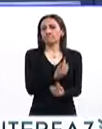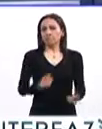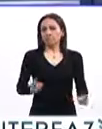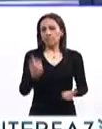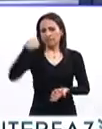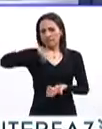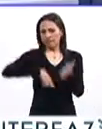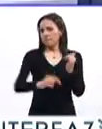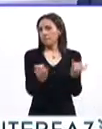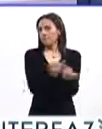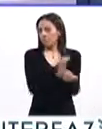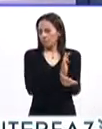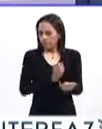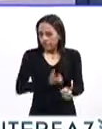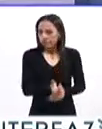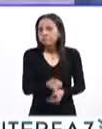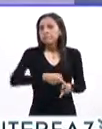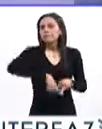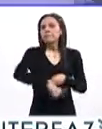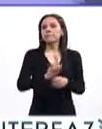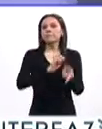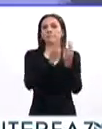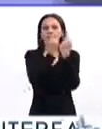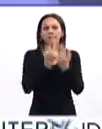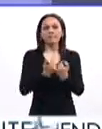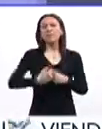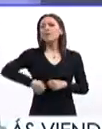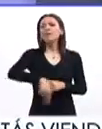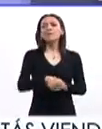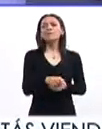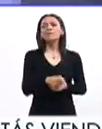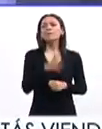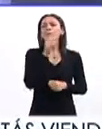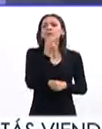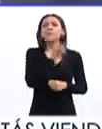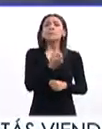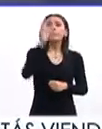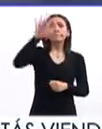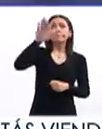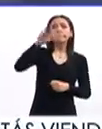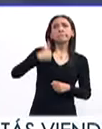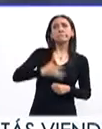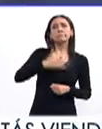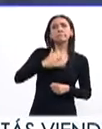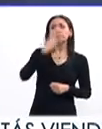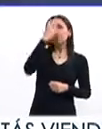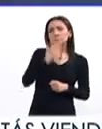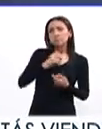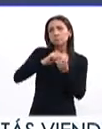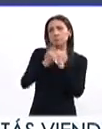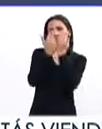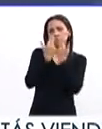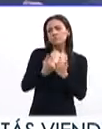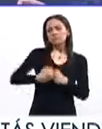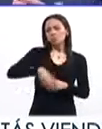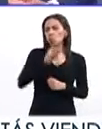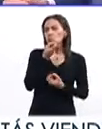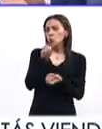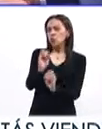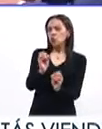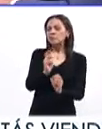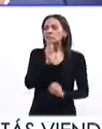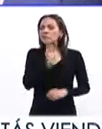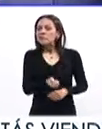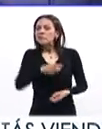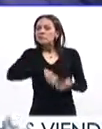sintomatología. En ellos es más difícil que digan, oye, me siento triste, oye, me siento un poco deprimido. En ellos más bien se presenta un poquito